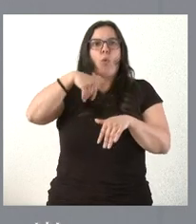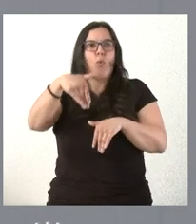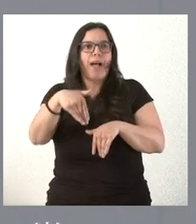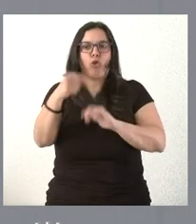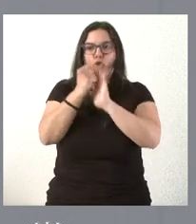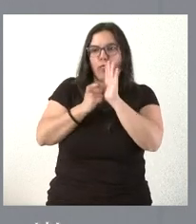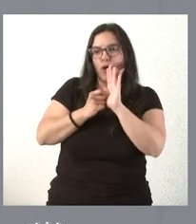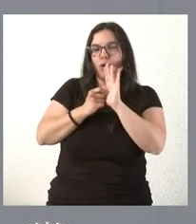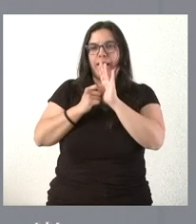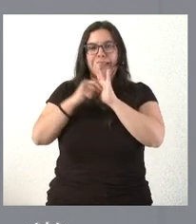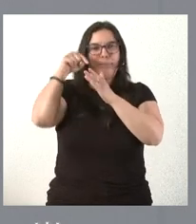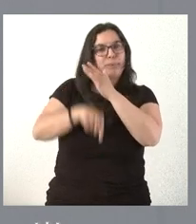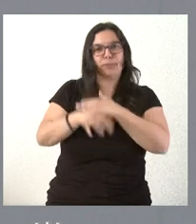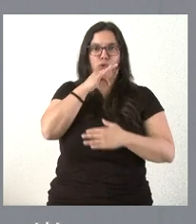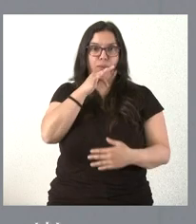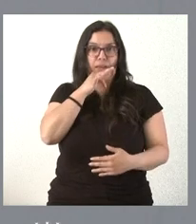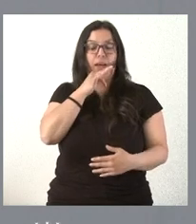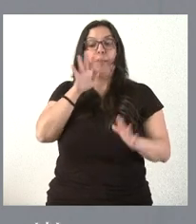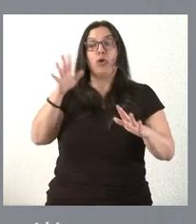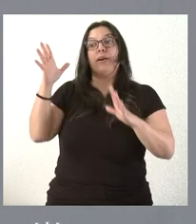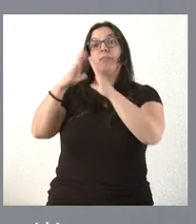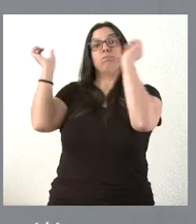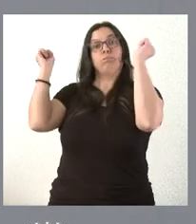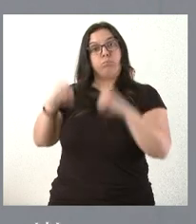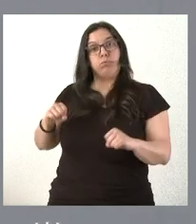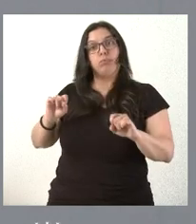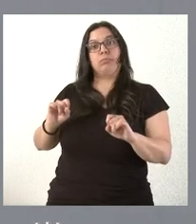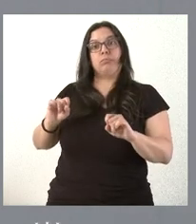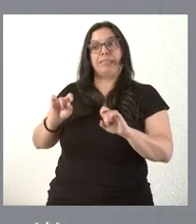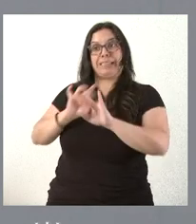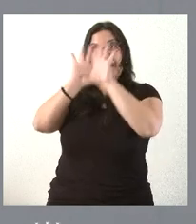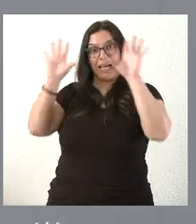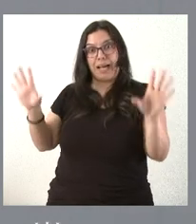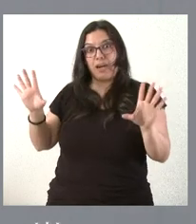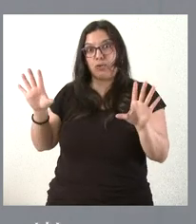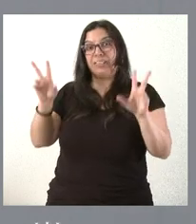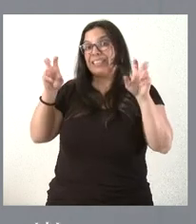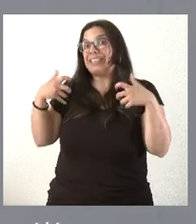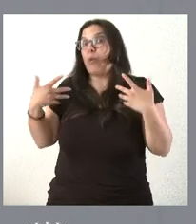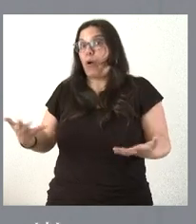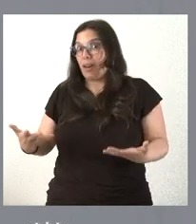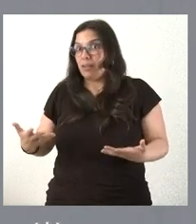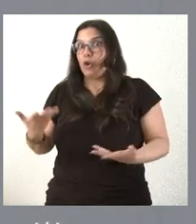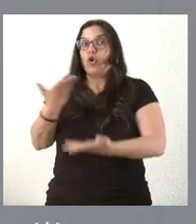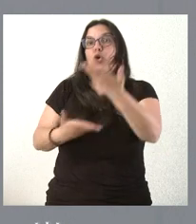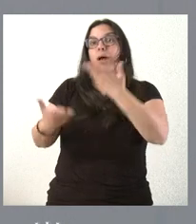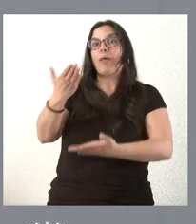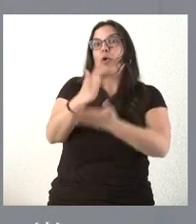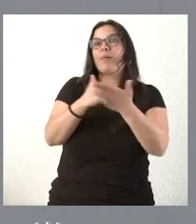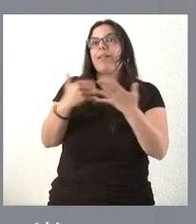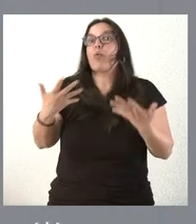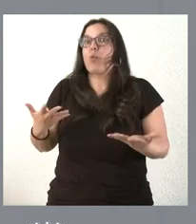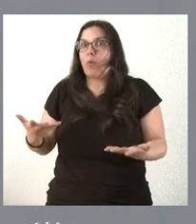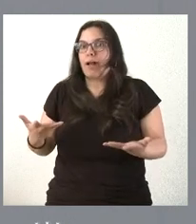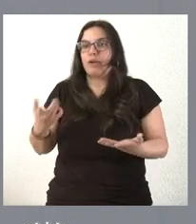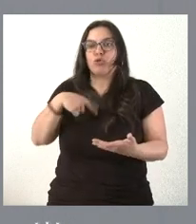en qué condiciones de alcanzar un acuerdo y en el momento en que sepamos, lógicamente, de qué estamos hablando, cuál podría ser la colaboración de las comunidades autónomas,